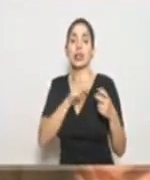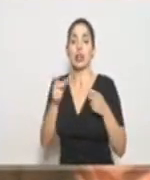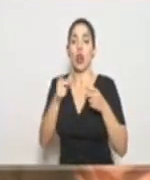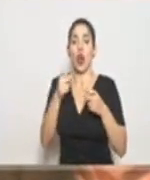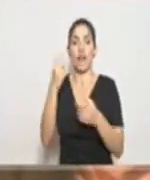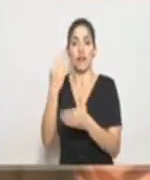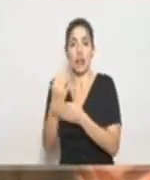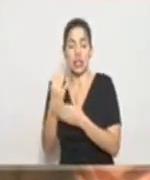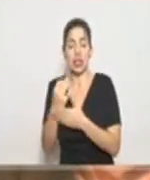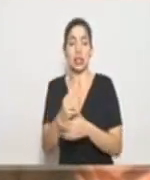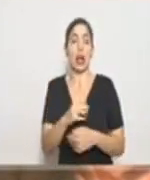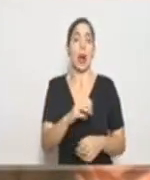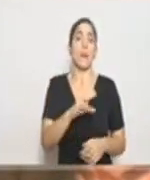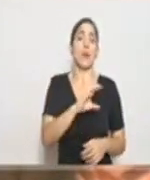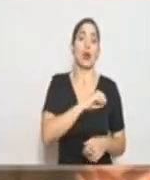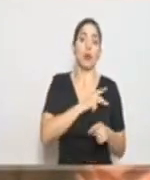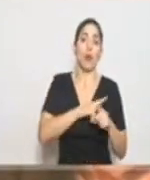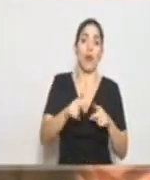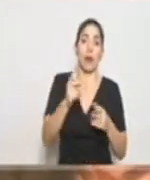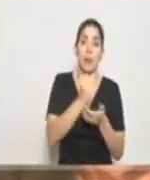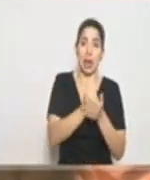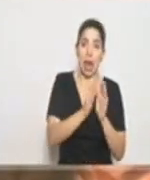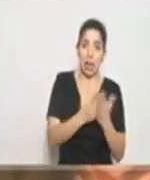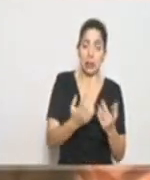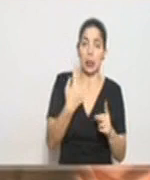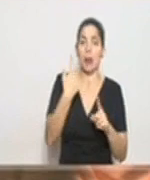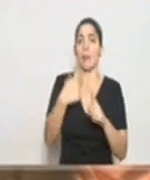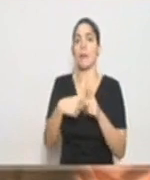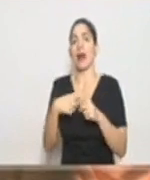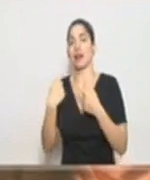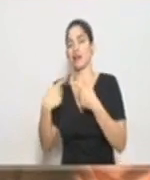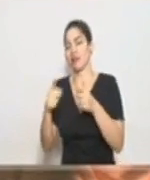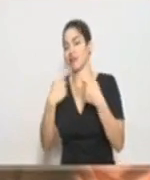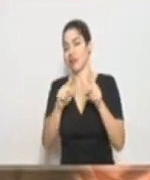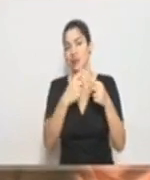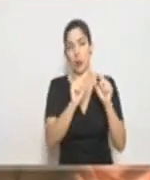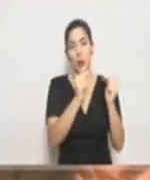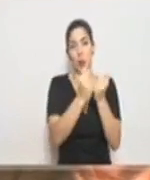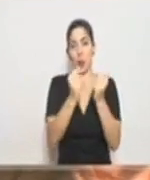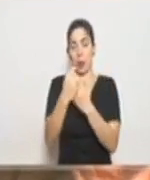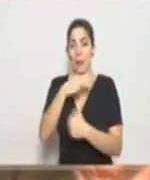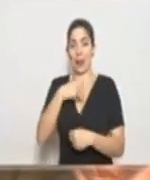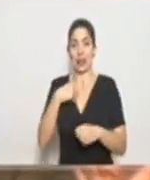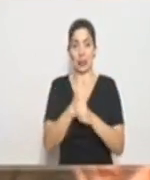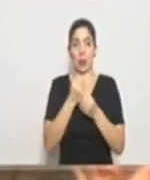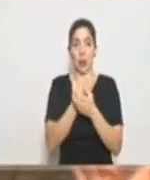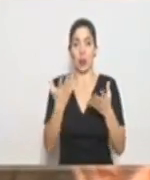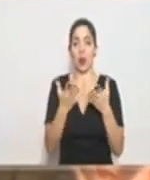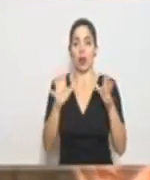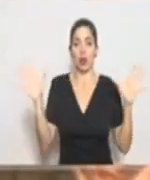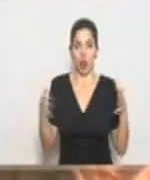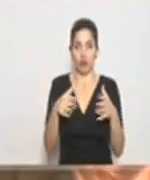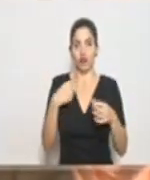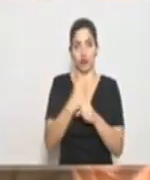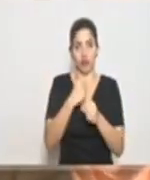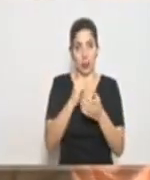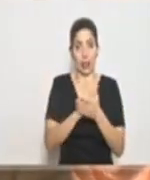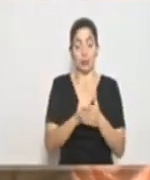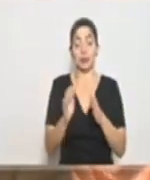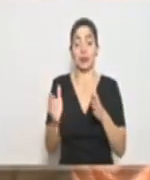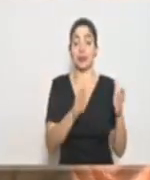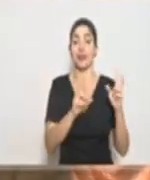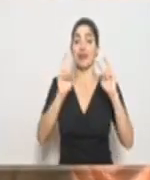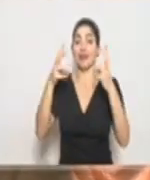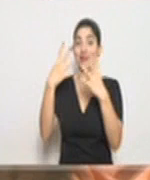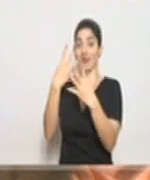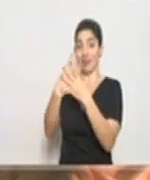Control Fiscal, la Policía Profesional de Migración y así los diferentes cuerpos del Ministerio de Seguridad Pública. Respecto al tema penitenciario,